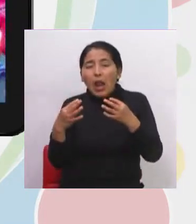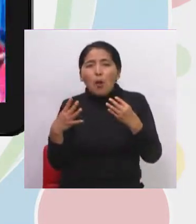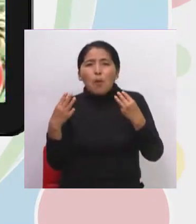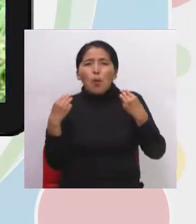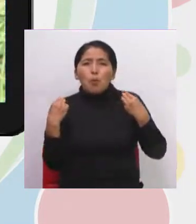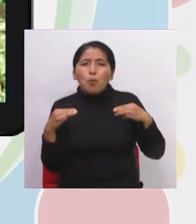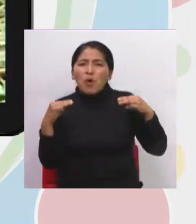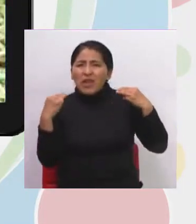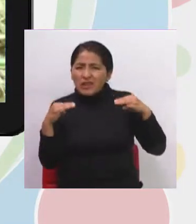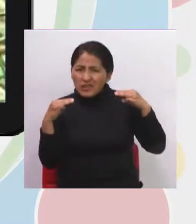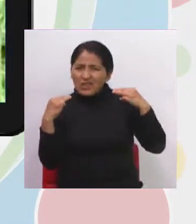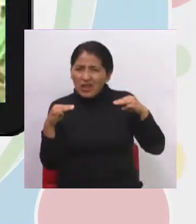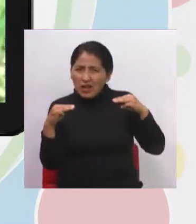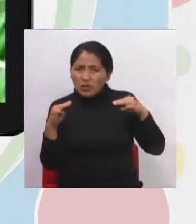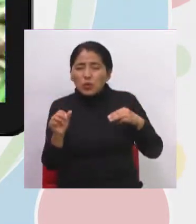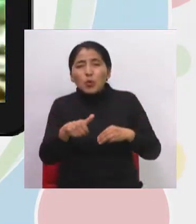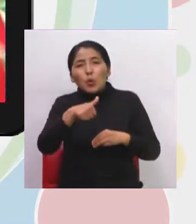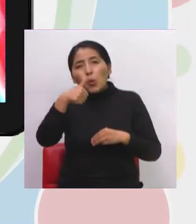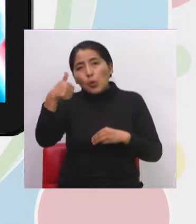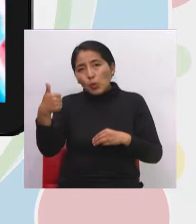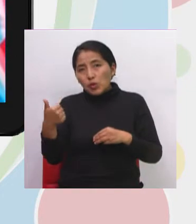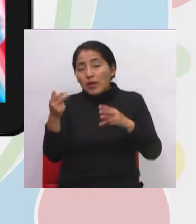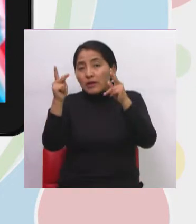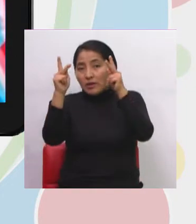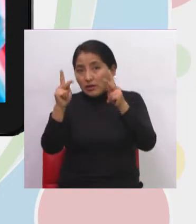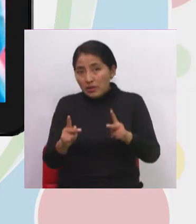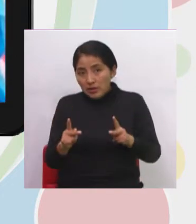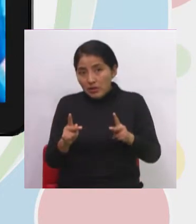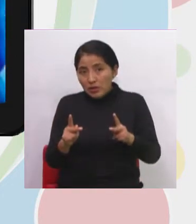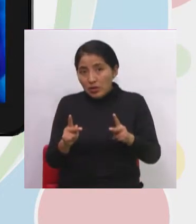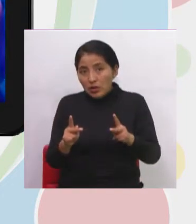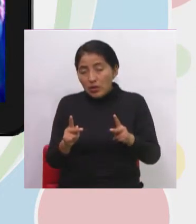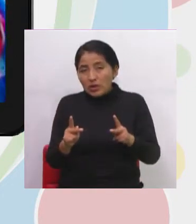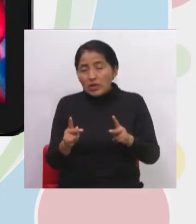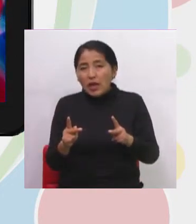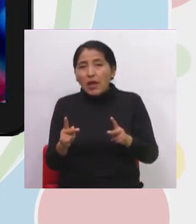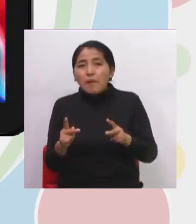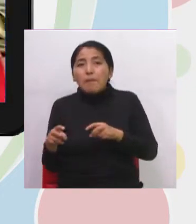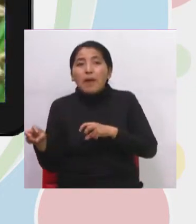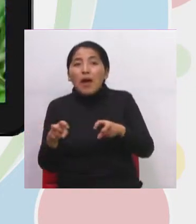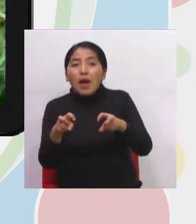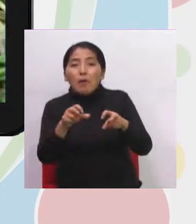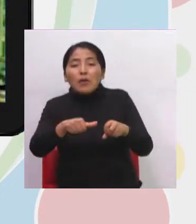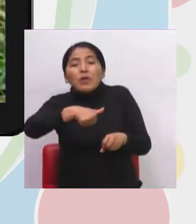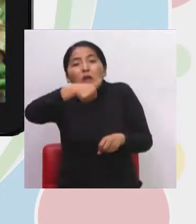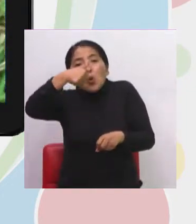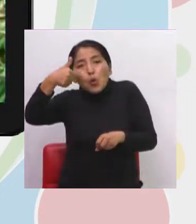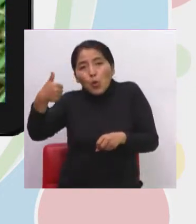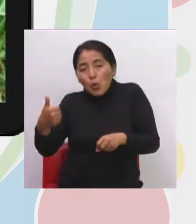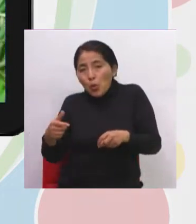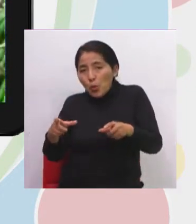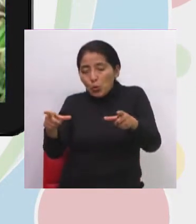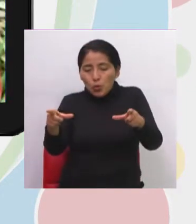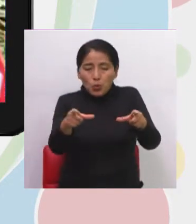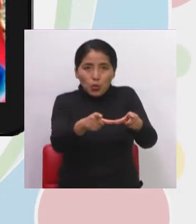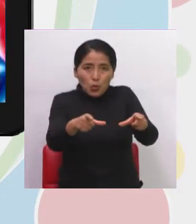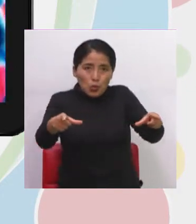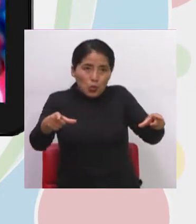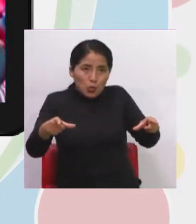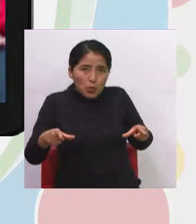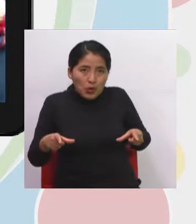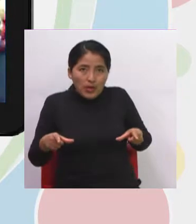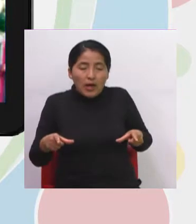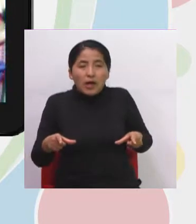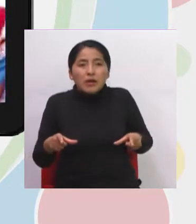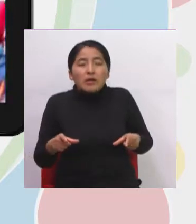con aquellas personas que venían de otro tipo de ambiente, por ejemplo, de la zona de Los Llanos,